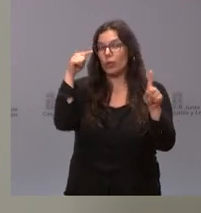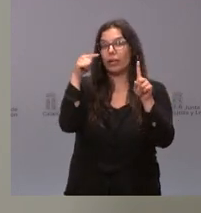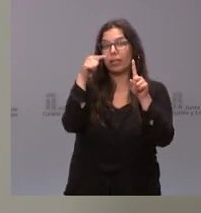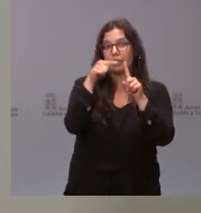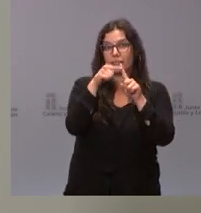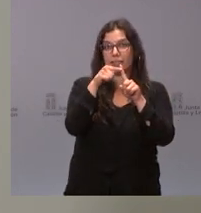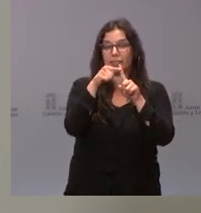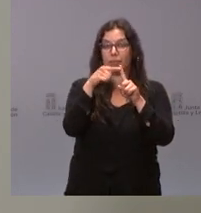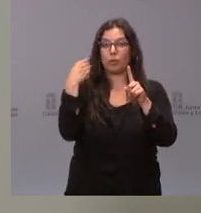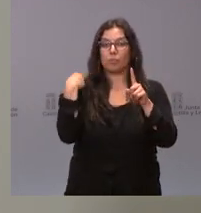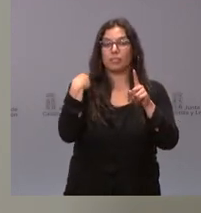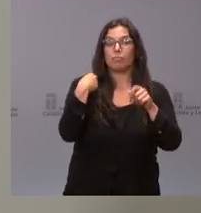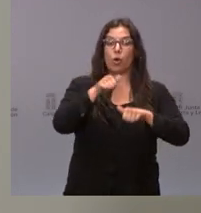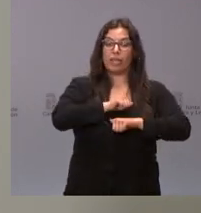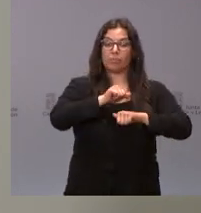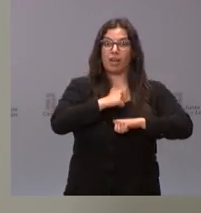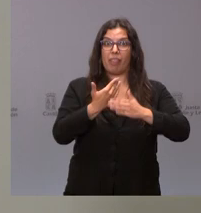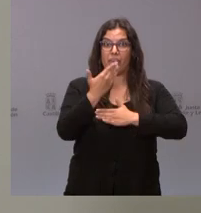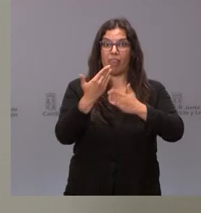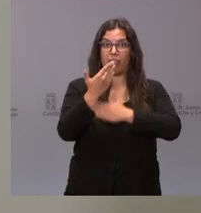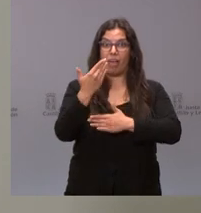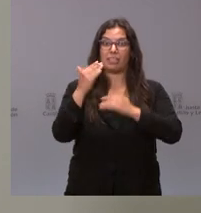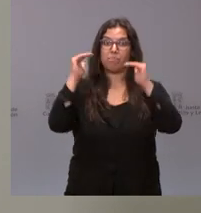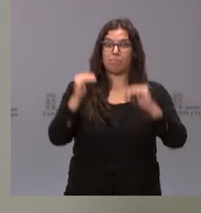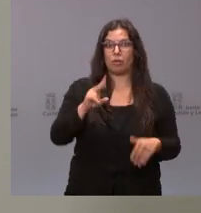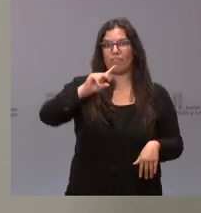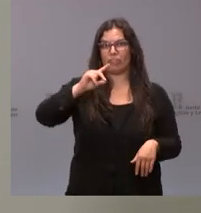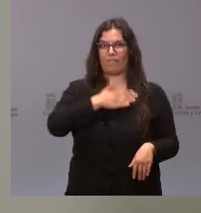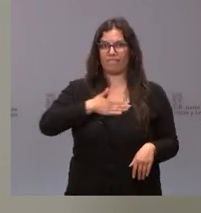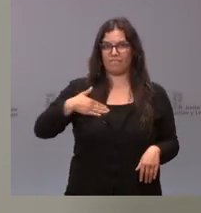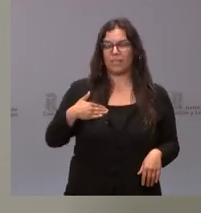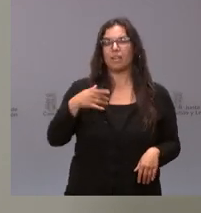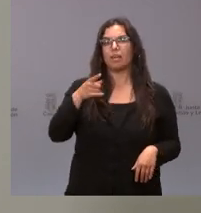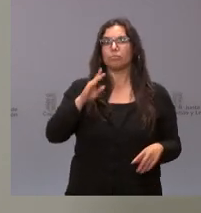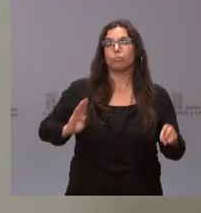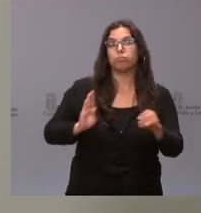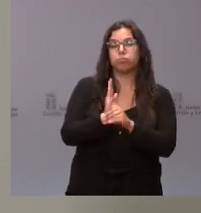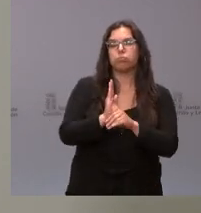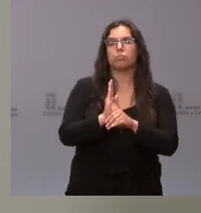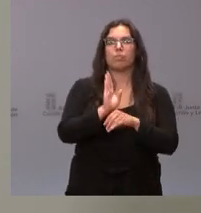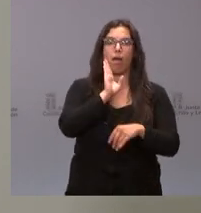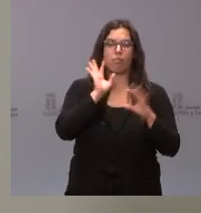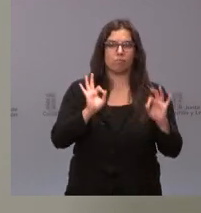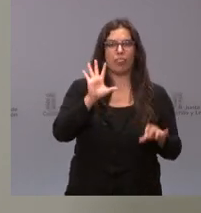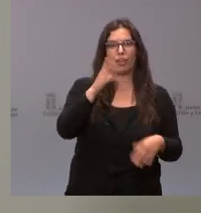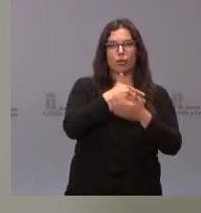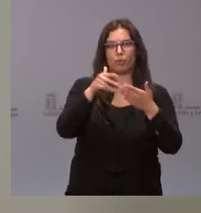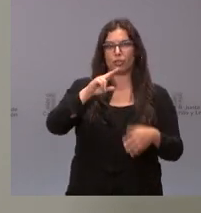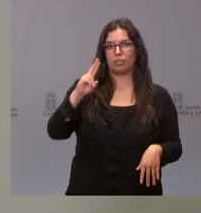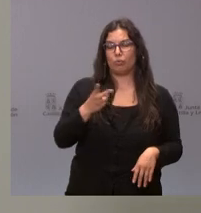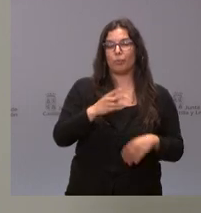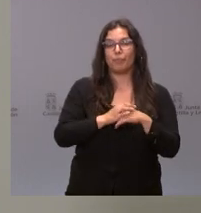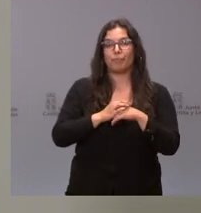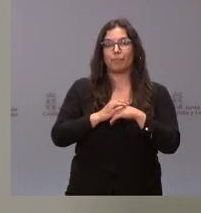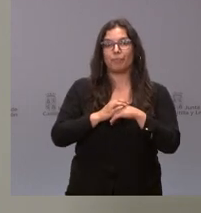21 días la lista de espera quirúrgica y que supone una inversión, como les digo, de 5 millones de euros. La orden por la